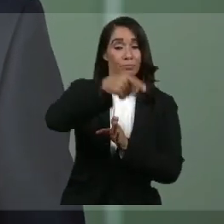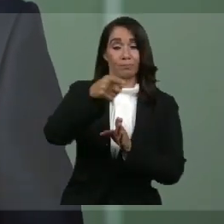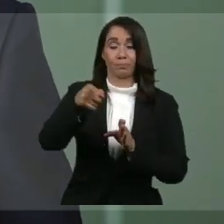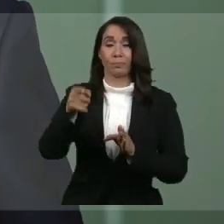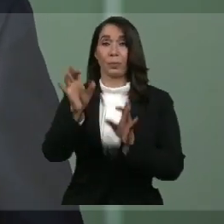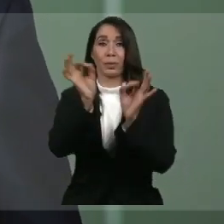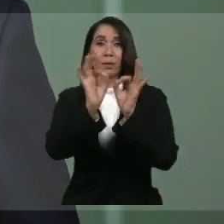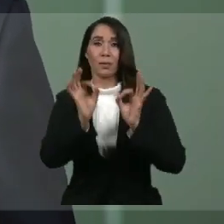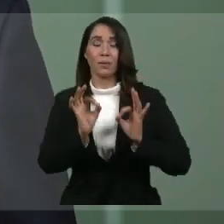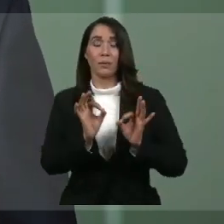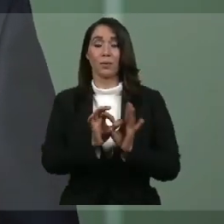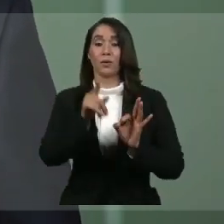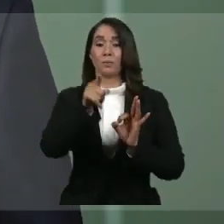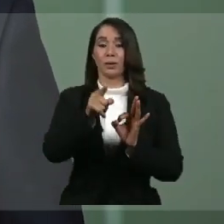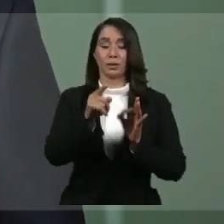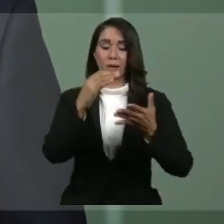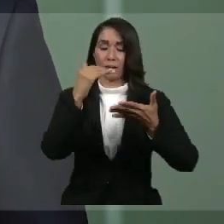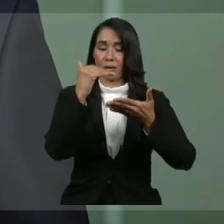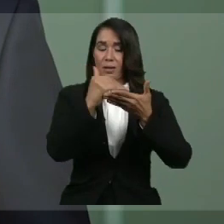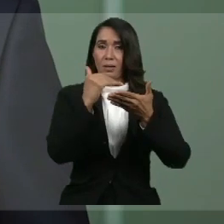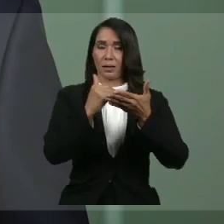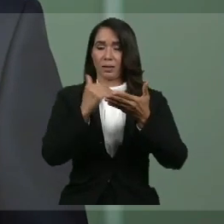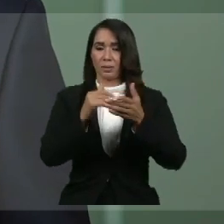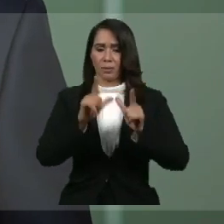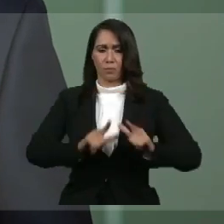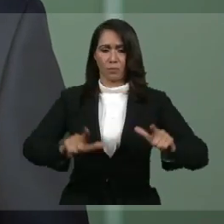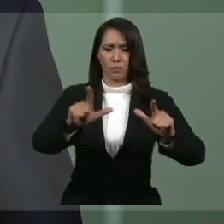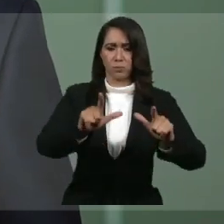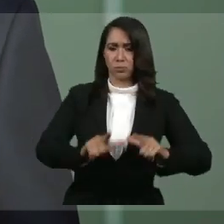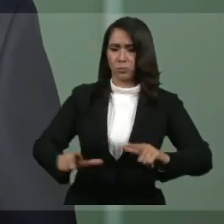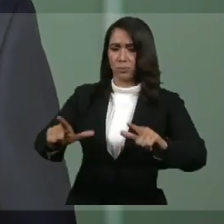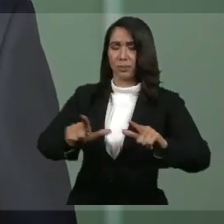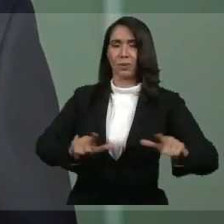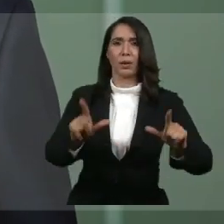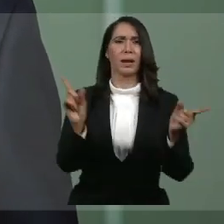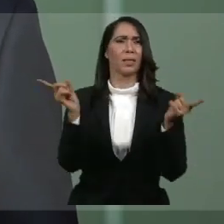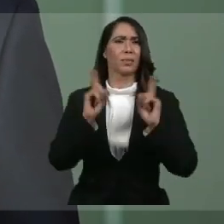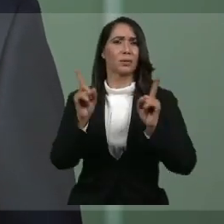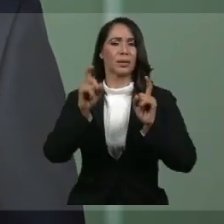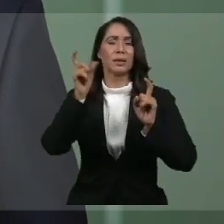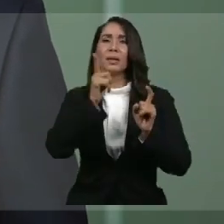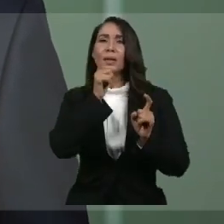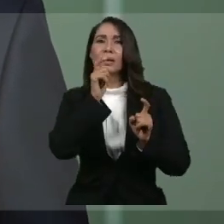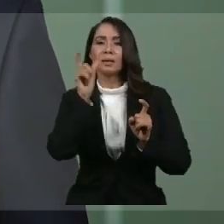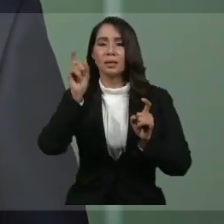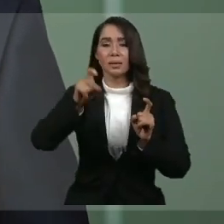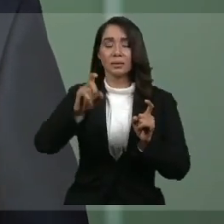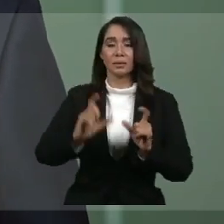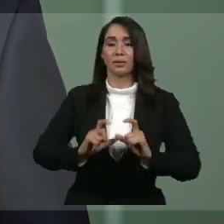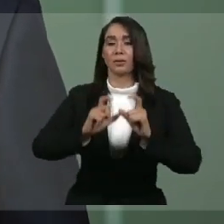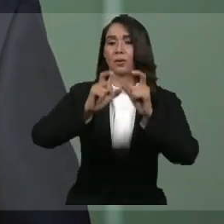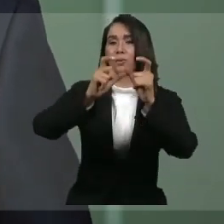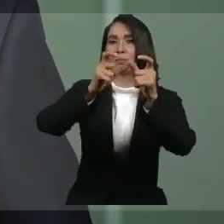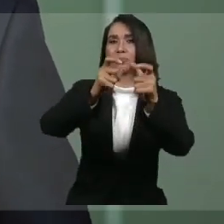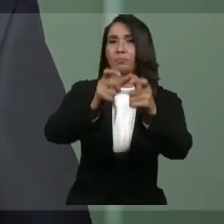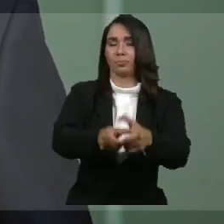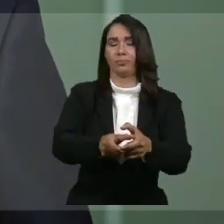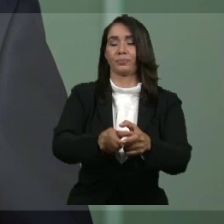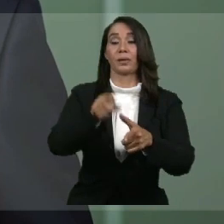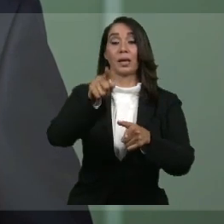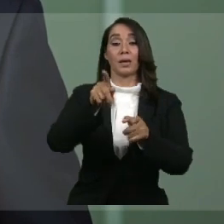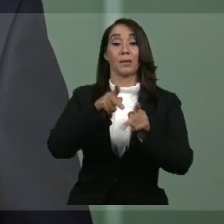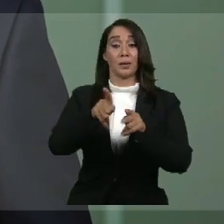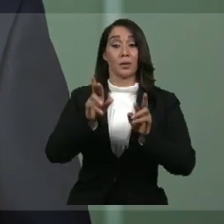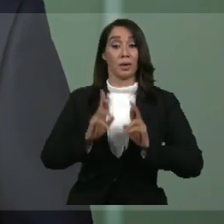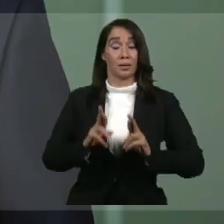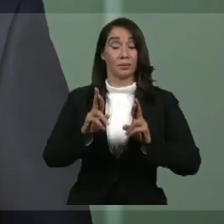de manera que se tiene registrado barrio por barrio donde debe llegar la ayuda. Esto ha permitido que podamos reaccionar